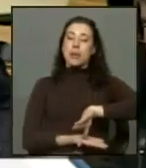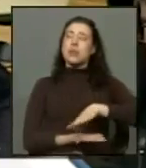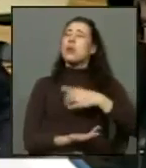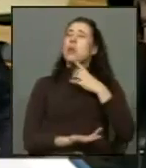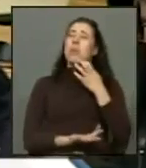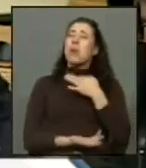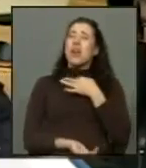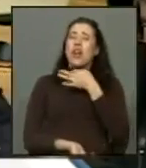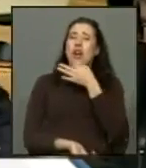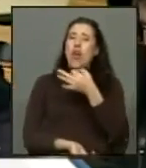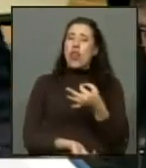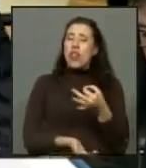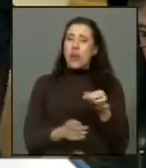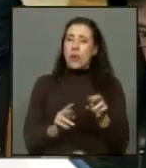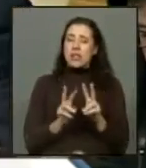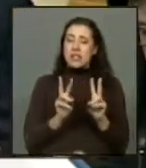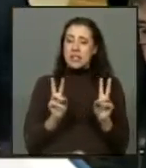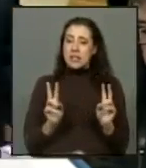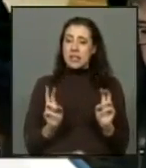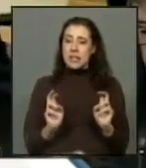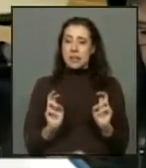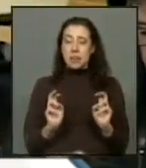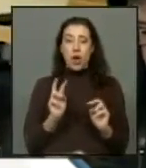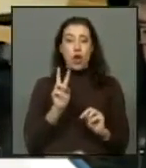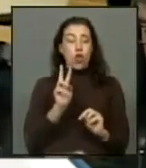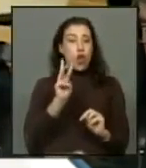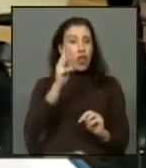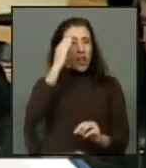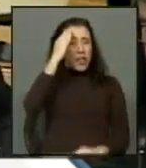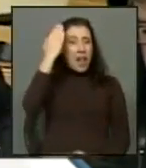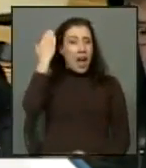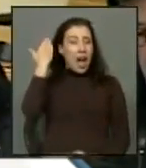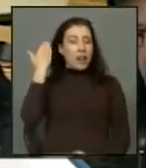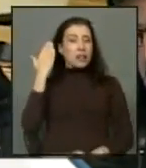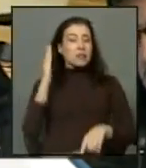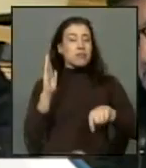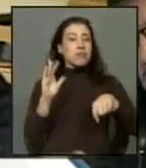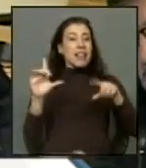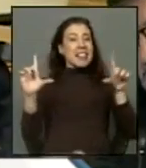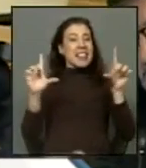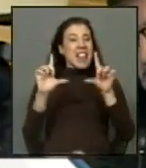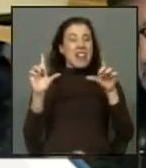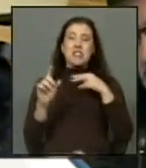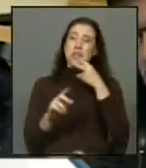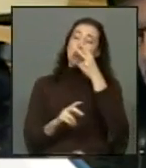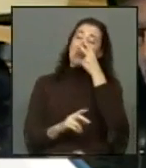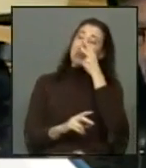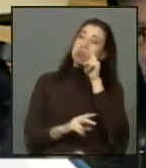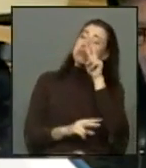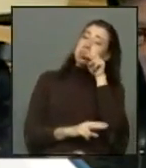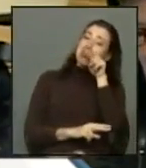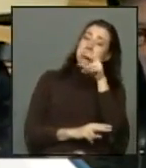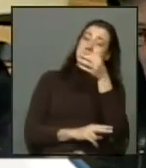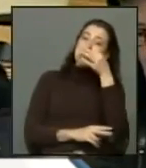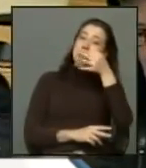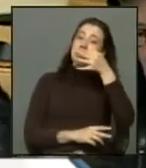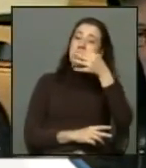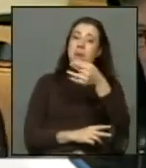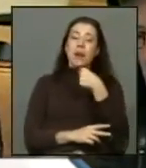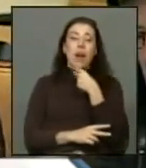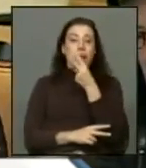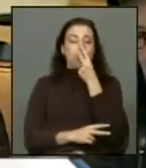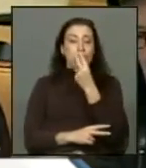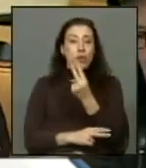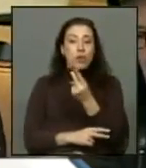digo esto, señora Presidenta? Hace dos o tres días atrás, en un reportaje televisivo, salía